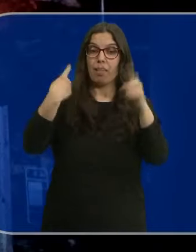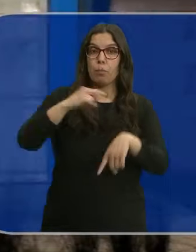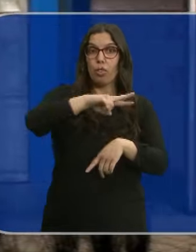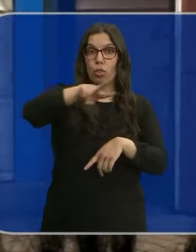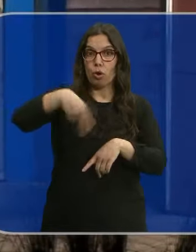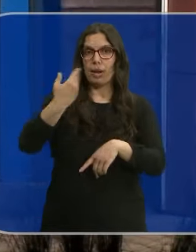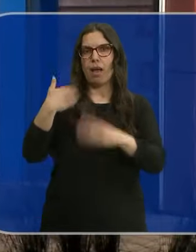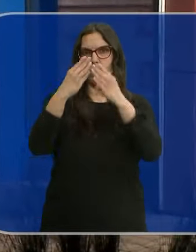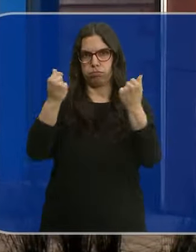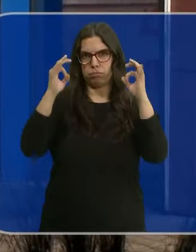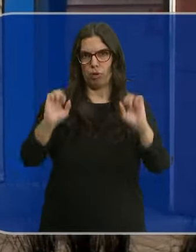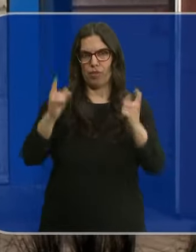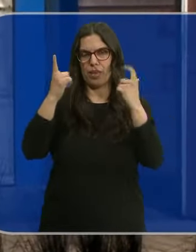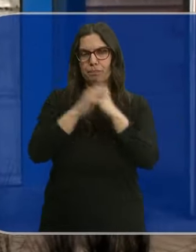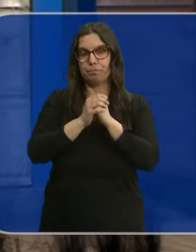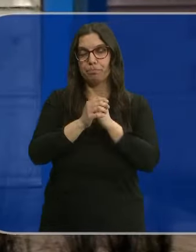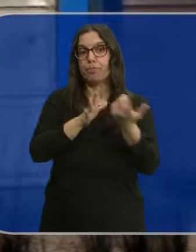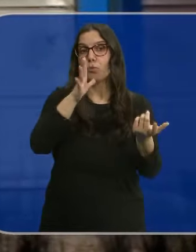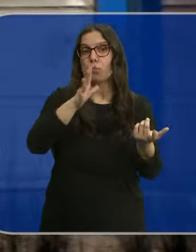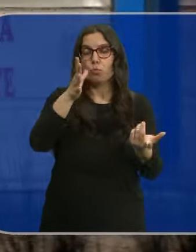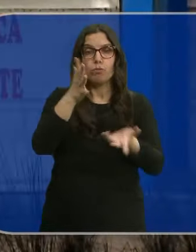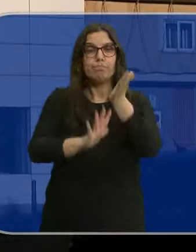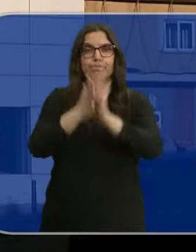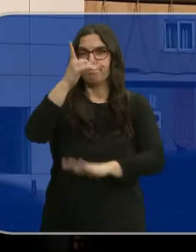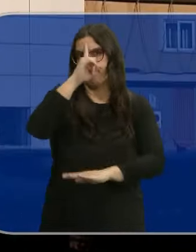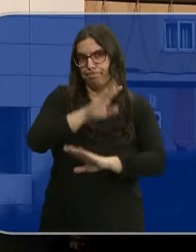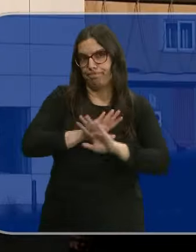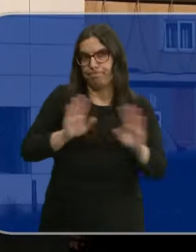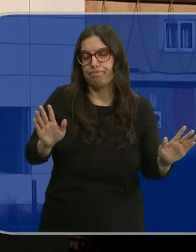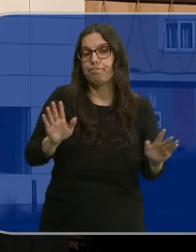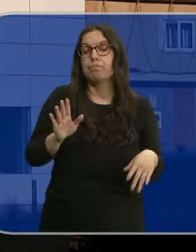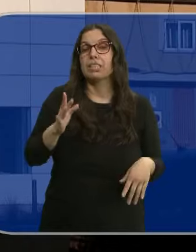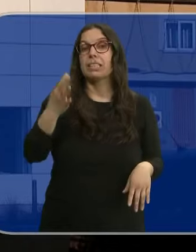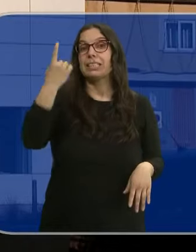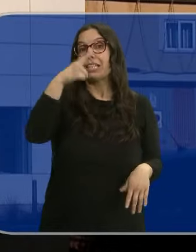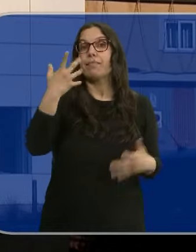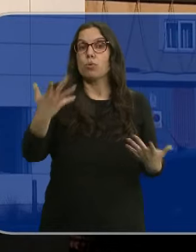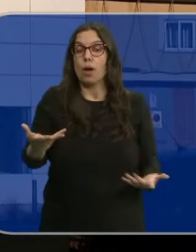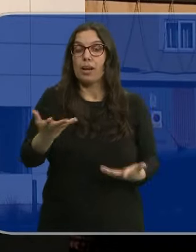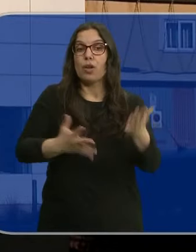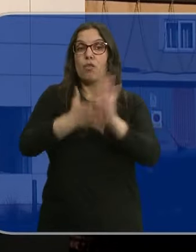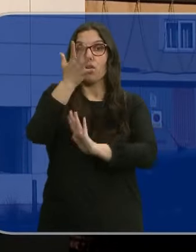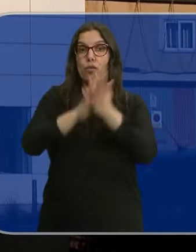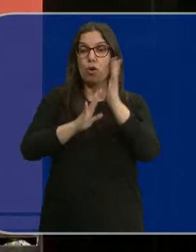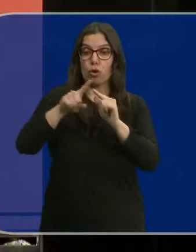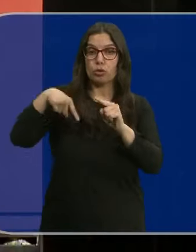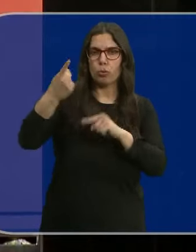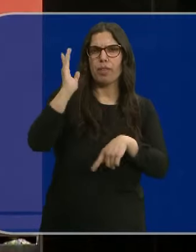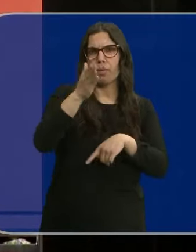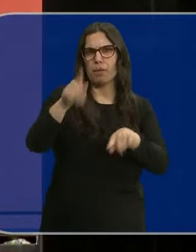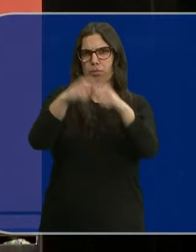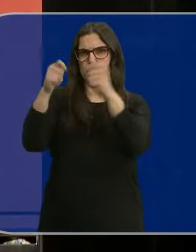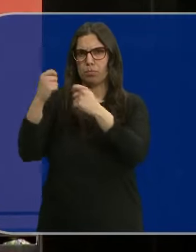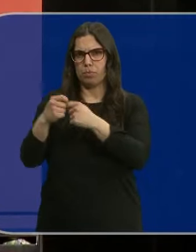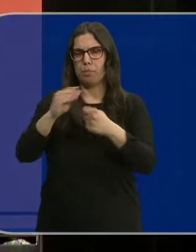cuando el incendio se dio por extinguido. Aún se desconocen las causas del incendio, lo que sí sabemos es que el fuego ha causado daños